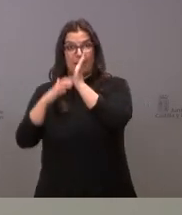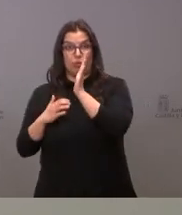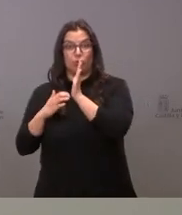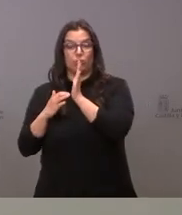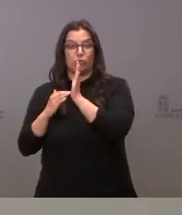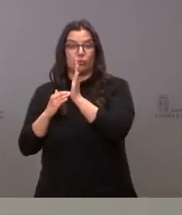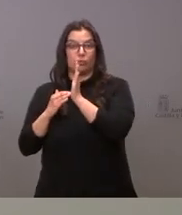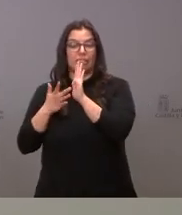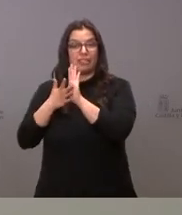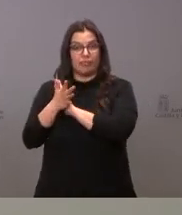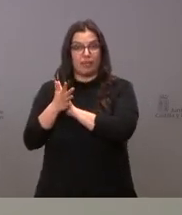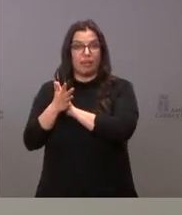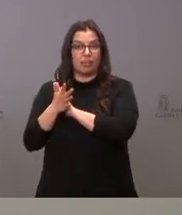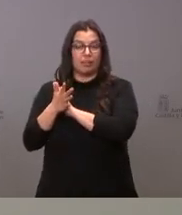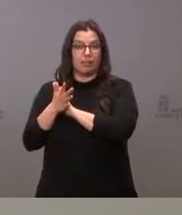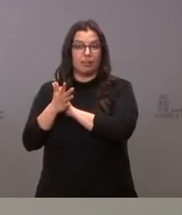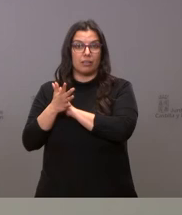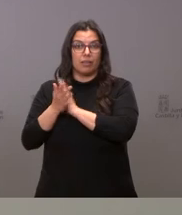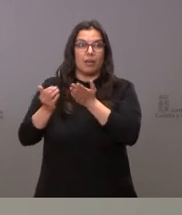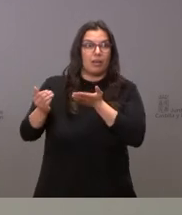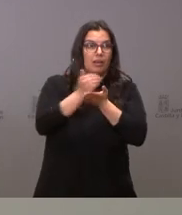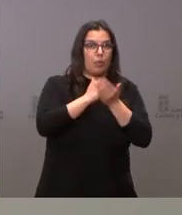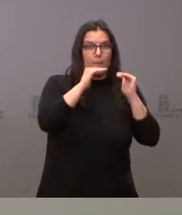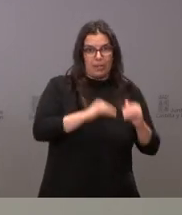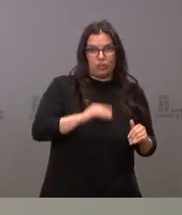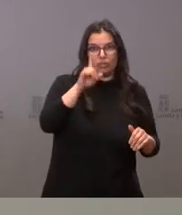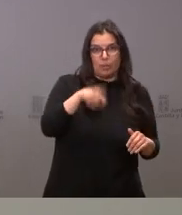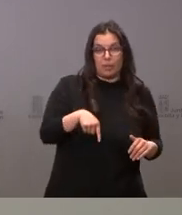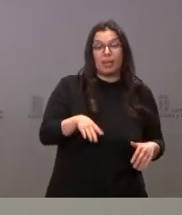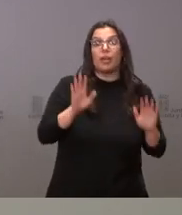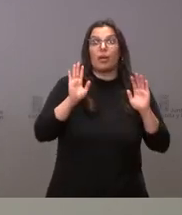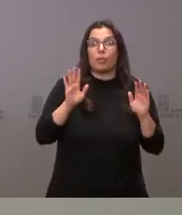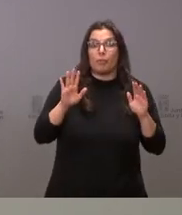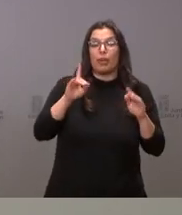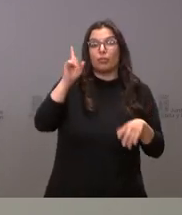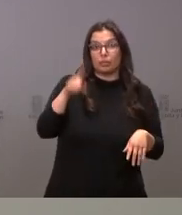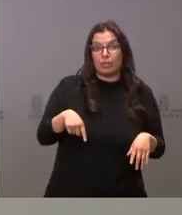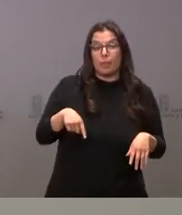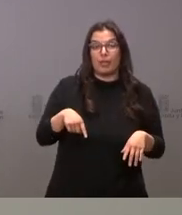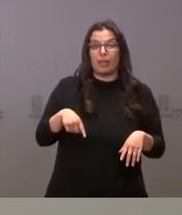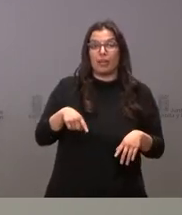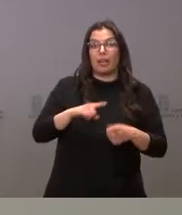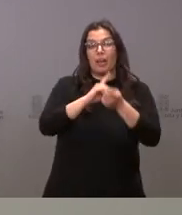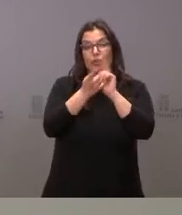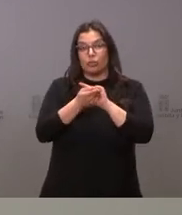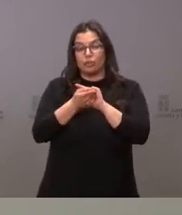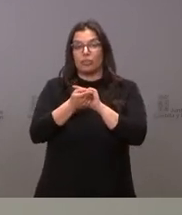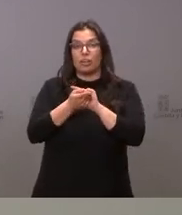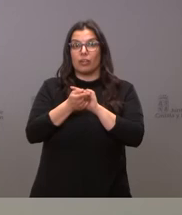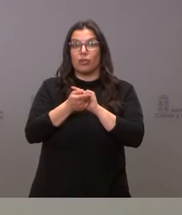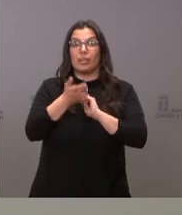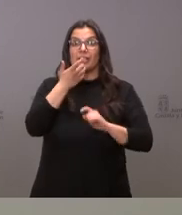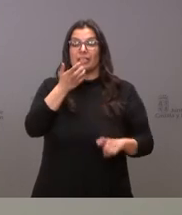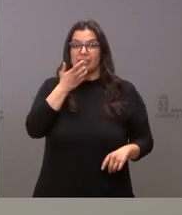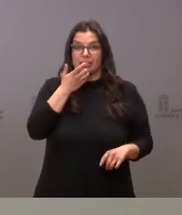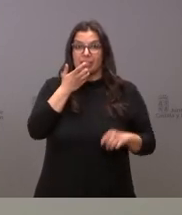estamos viendo como puede bajar la recaudación pero por otro lado a ser su contrario lo que está ocurriendo es que en la medida en que las bases imponibles son mayores